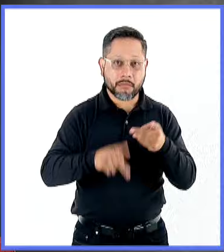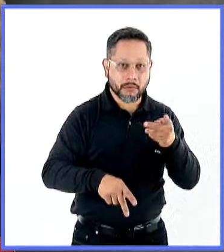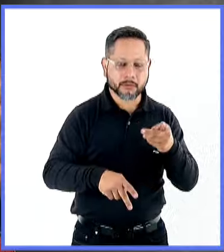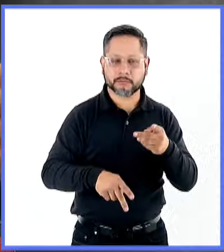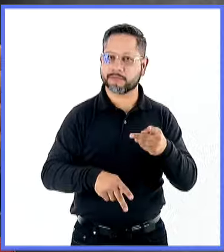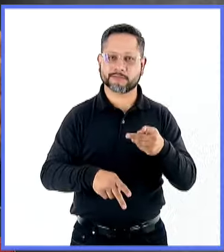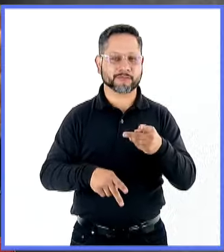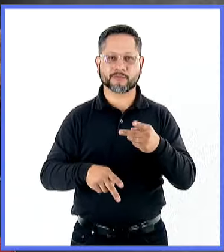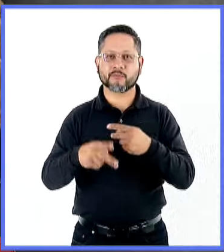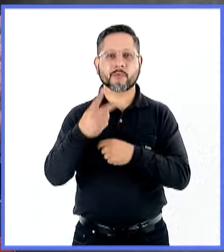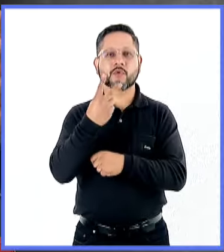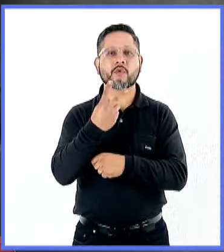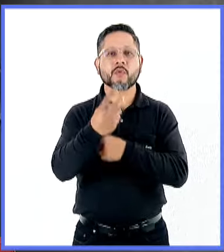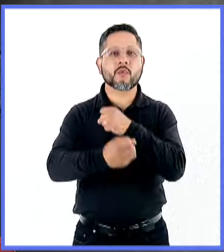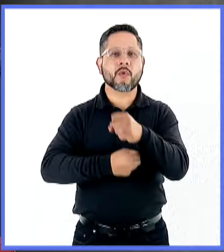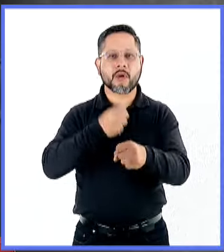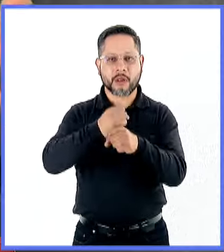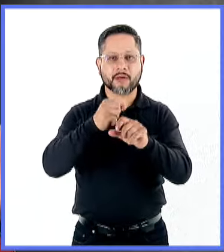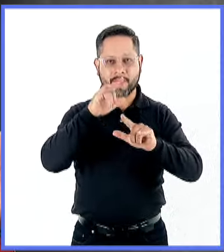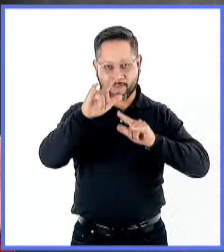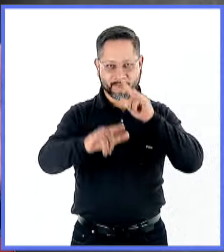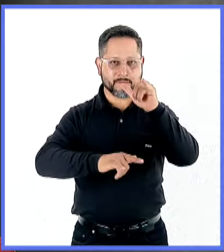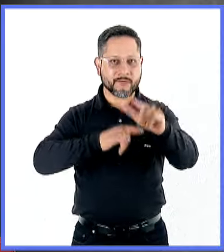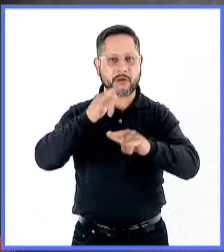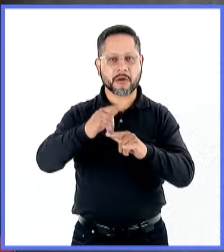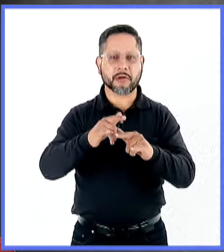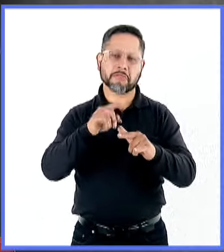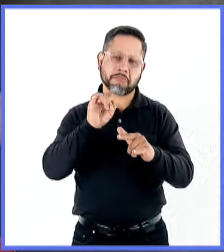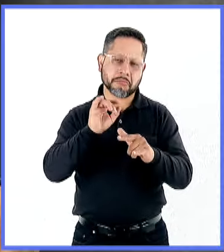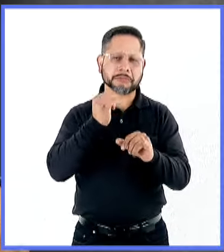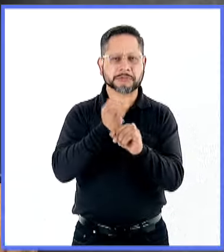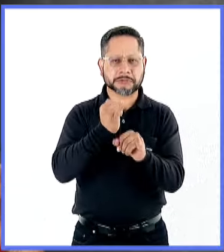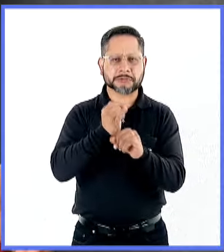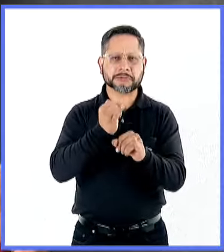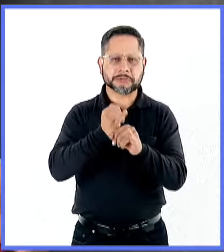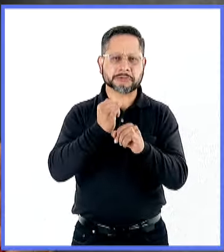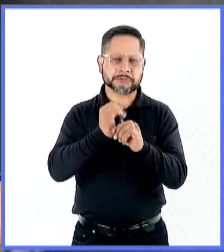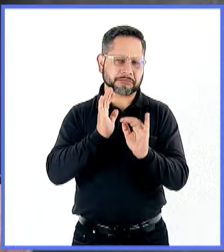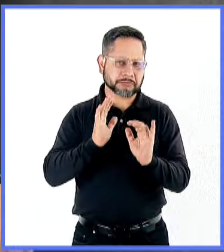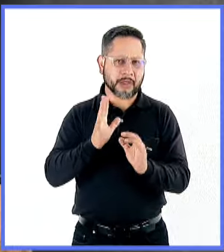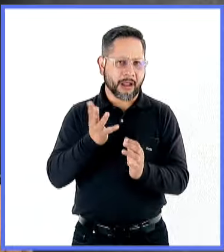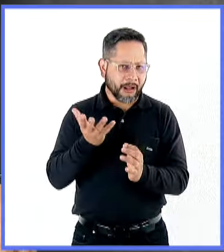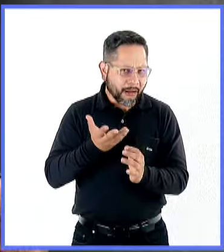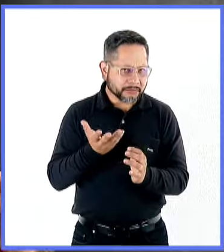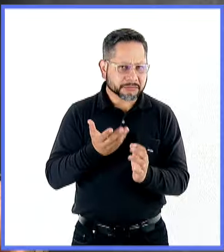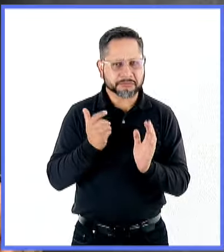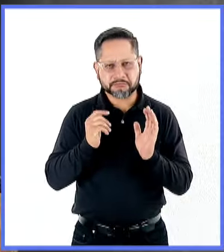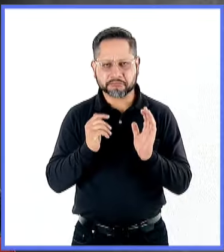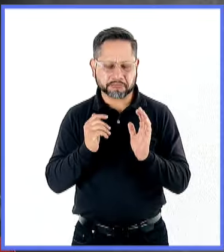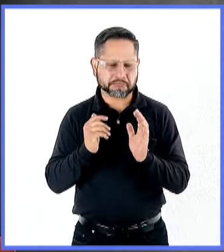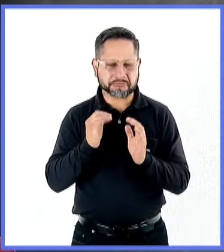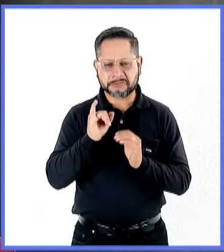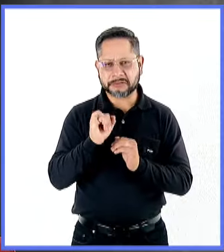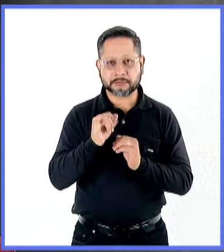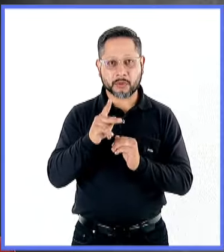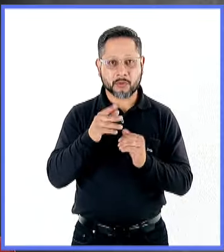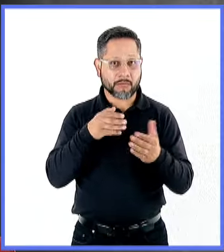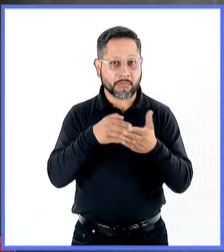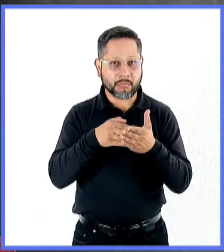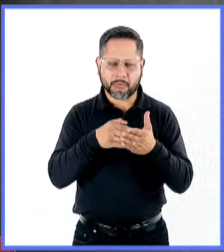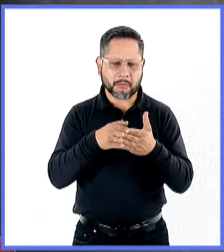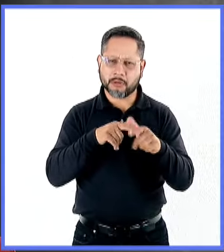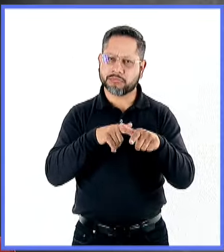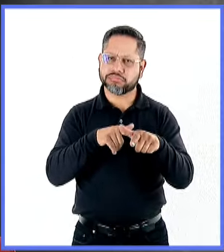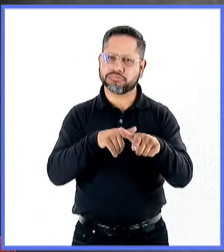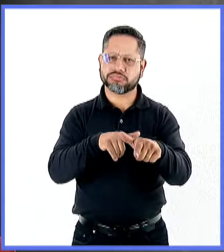feria. Hicimos durante dos años la feria digital, bueno, por internet y demás, pero son muchos años